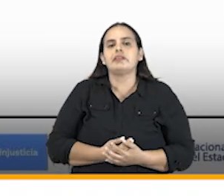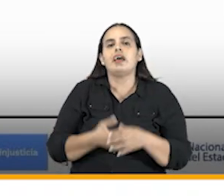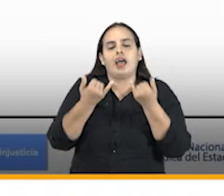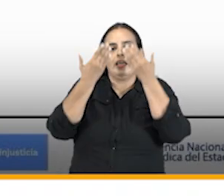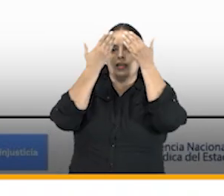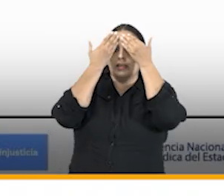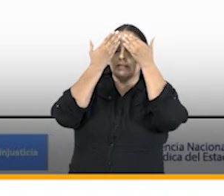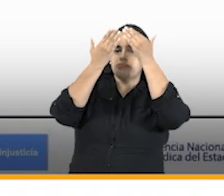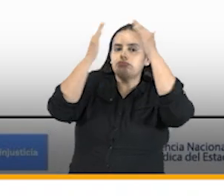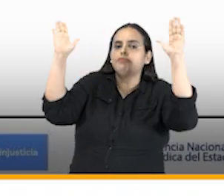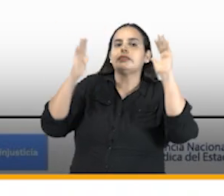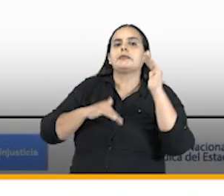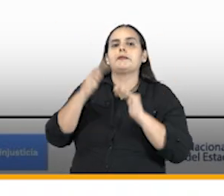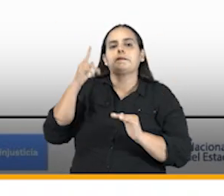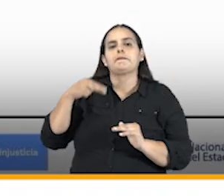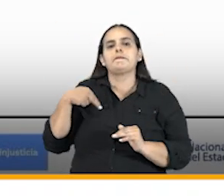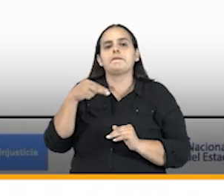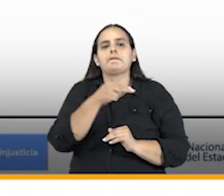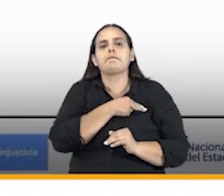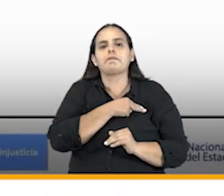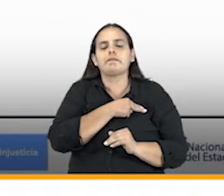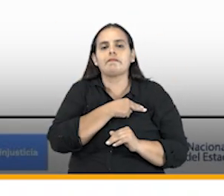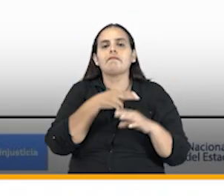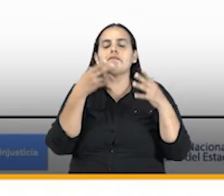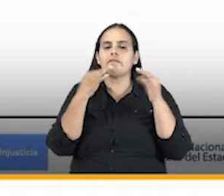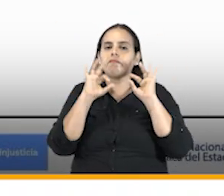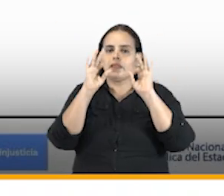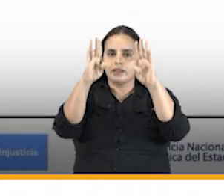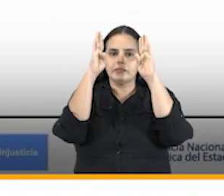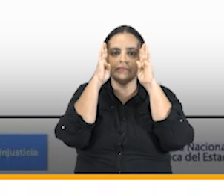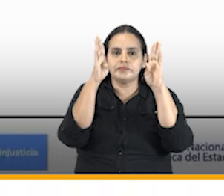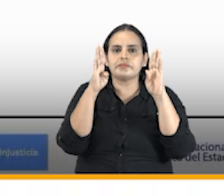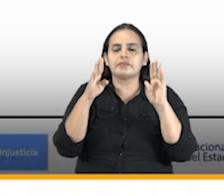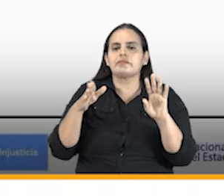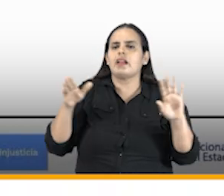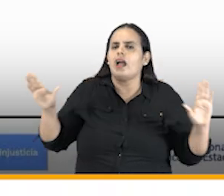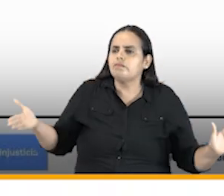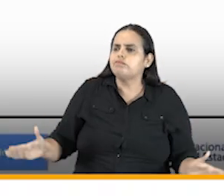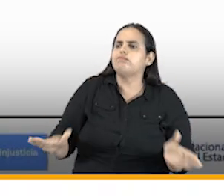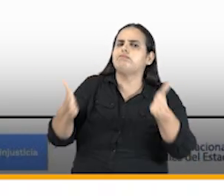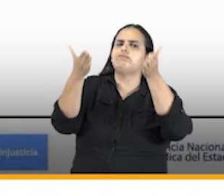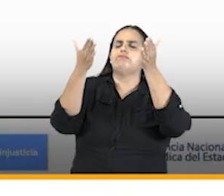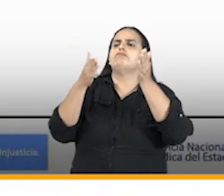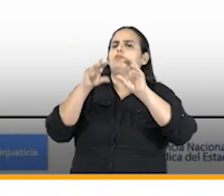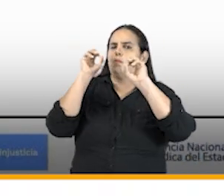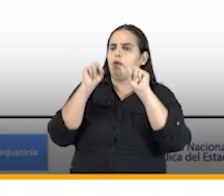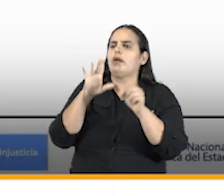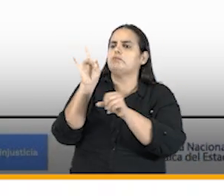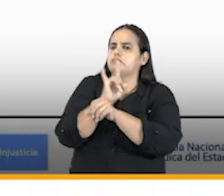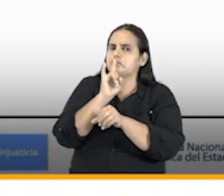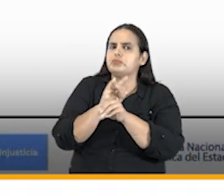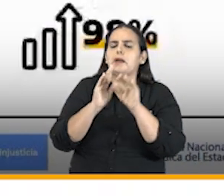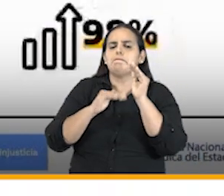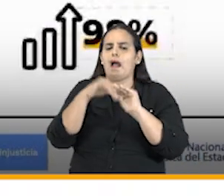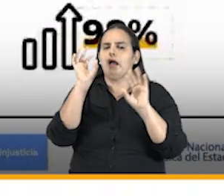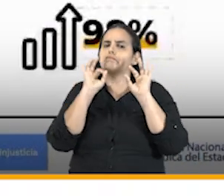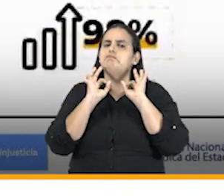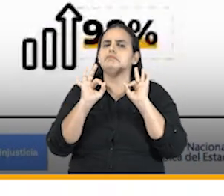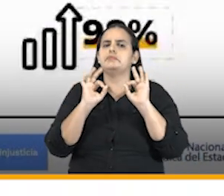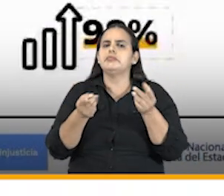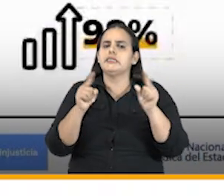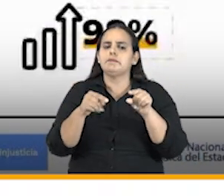ampliar digamos nuestro campo de atención nos ha empujado y nos ha permitido nos ha facilitado también